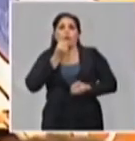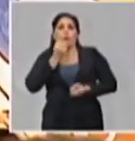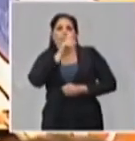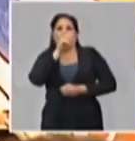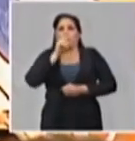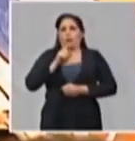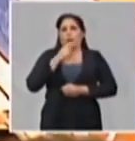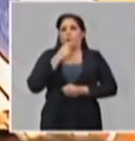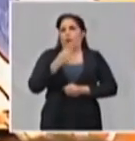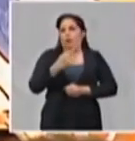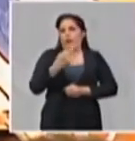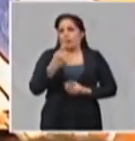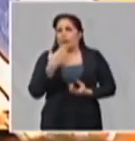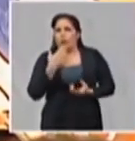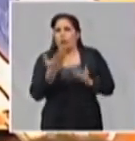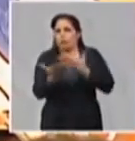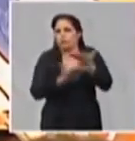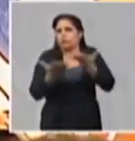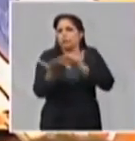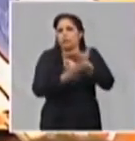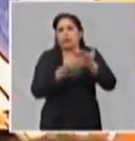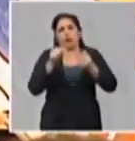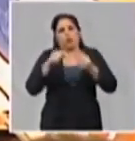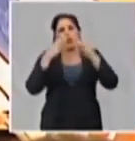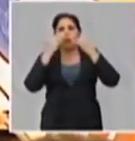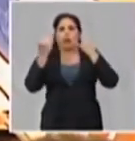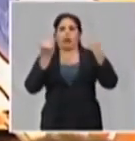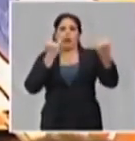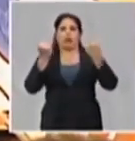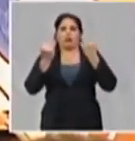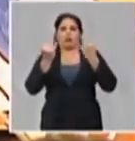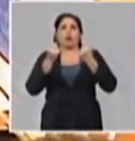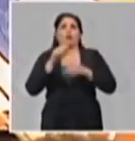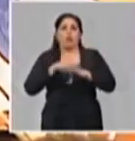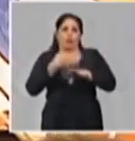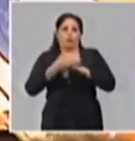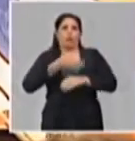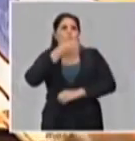esto también fue un ejercicio muy interesante que puedo ampliar